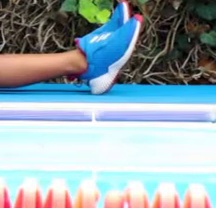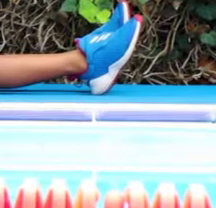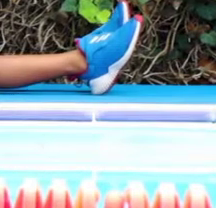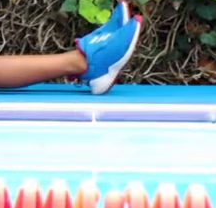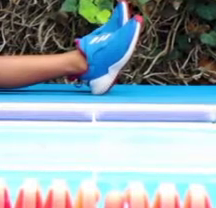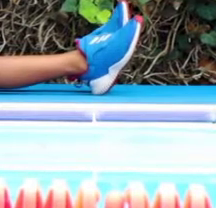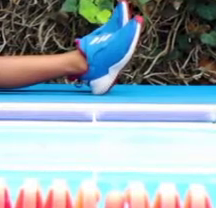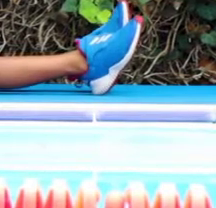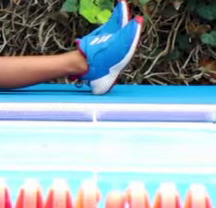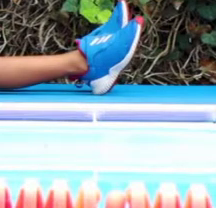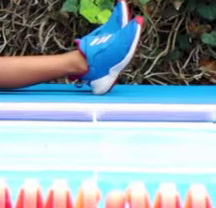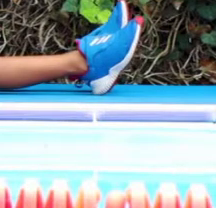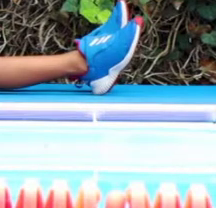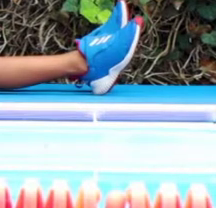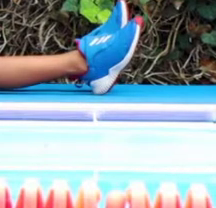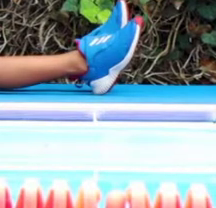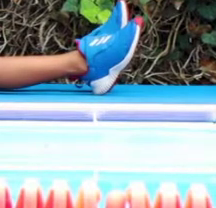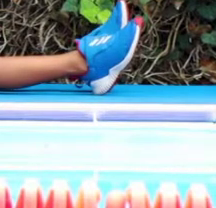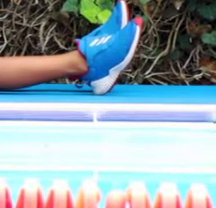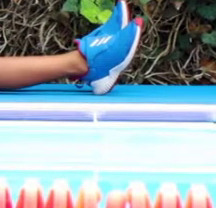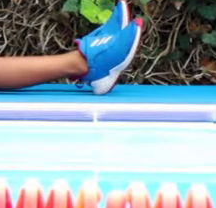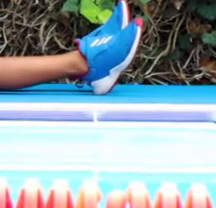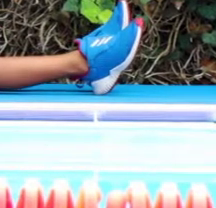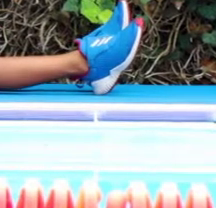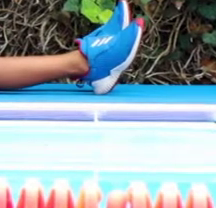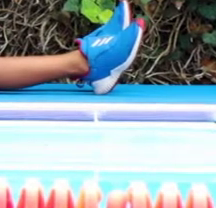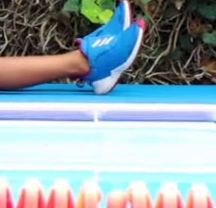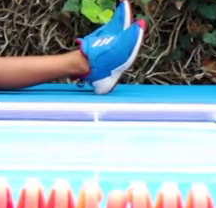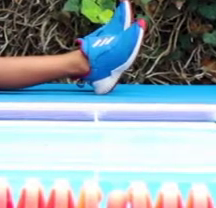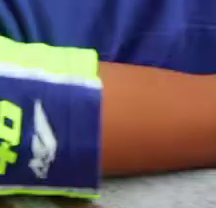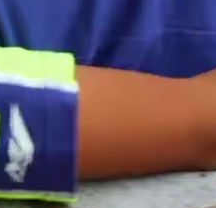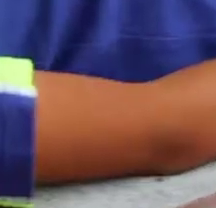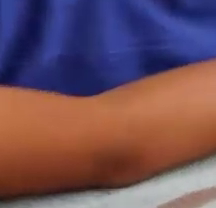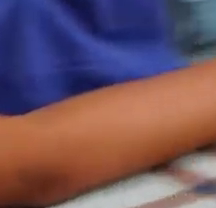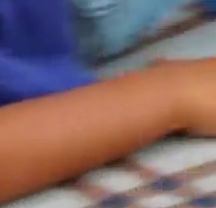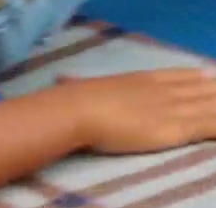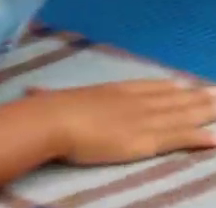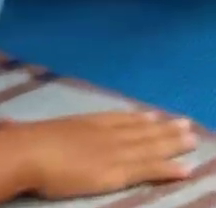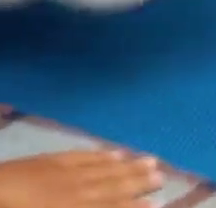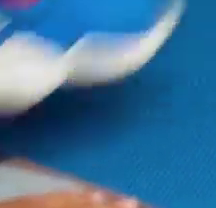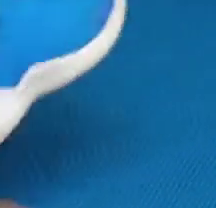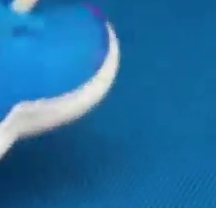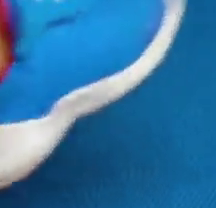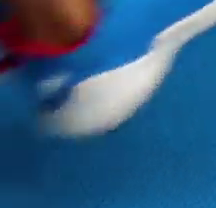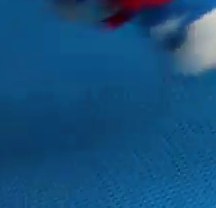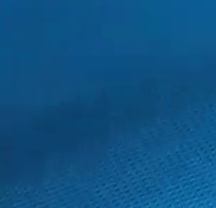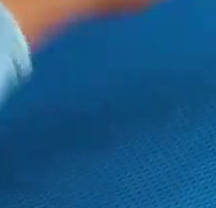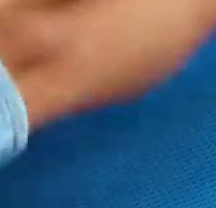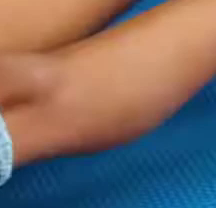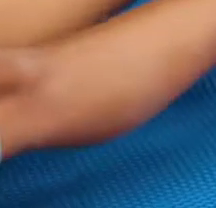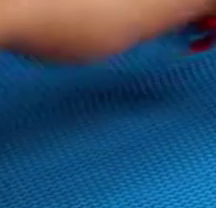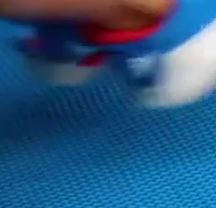Respira. Ok. Última. Tres. Una.